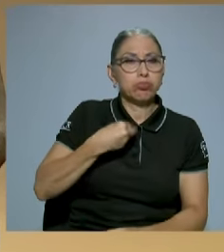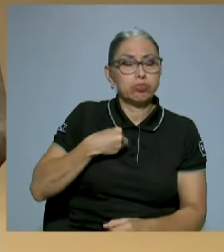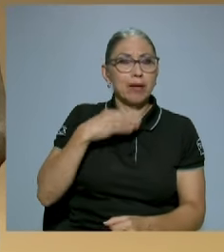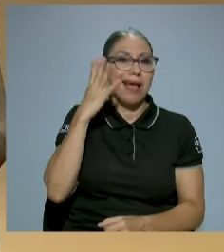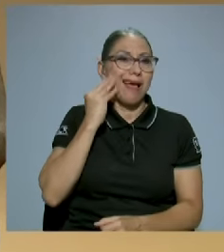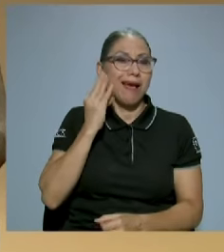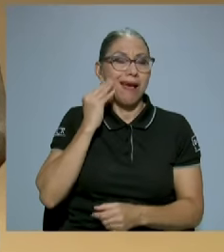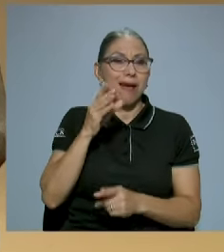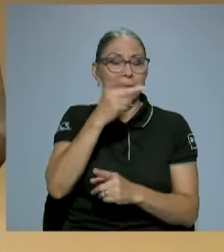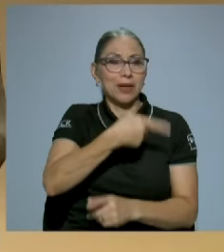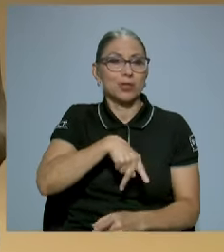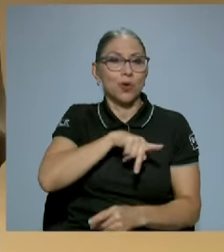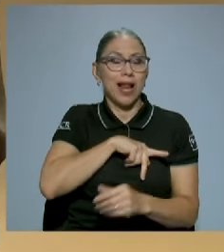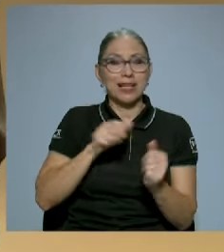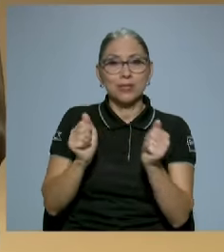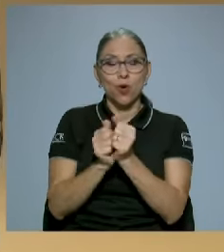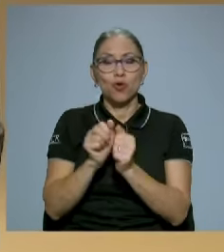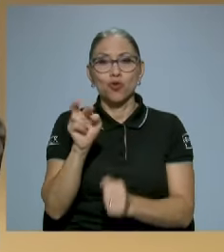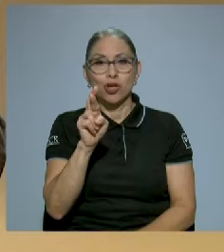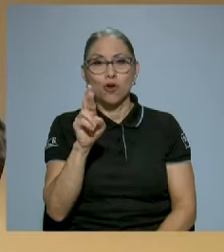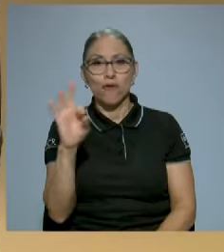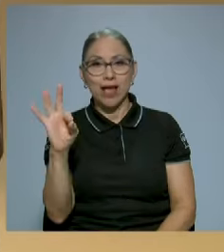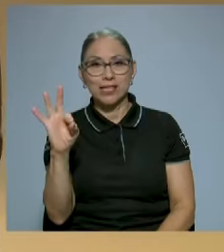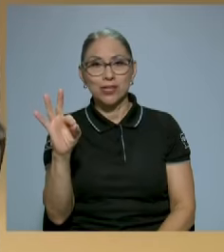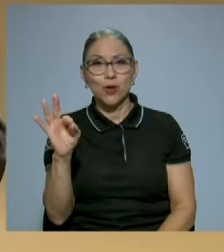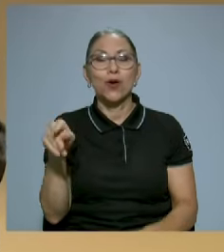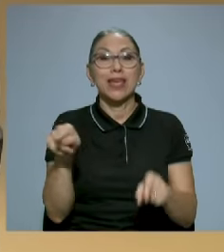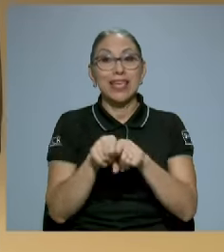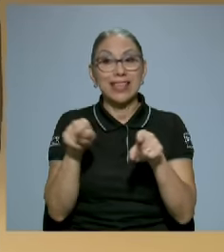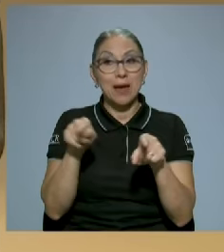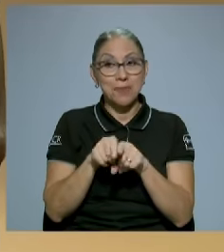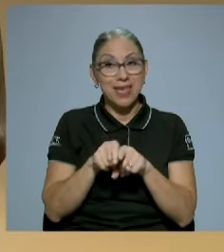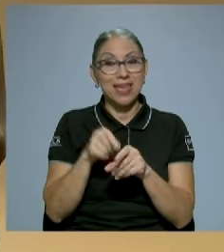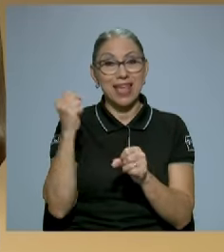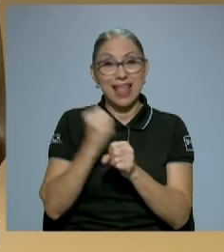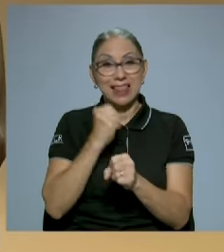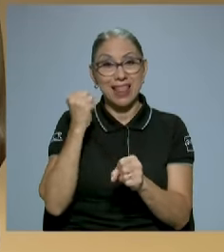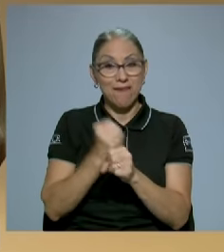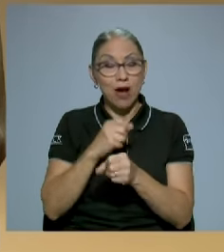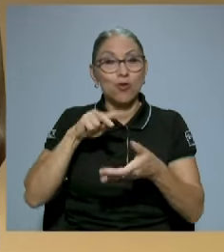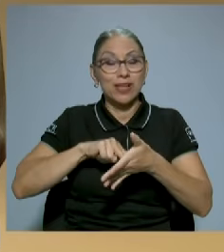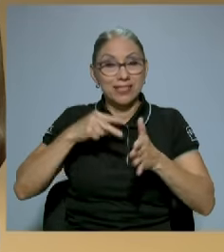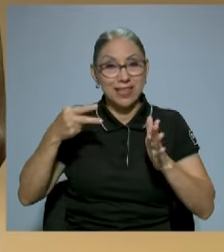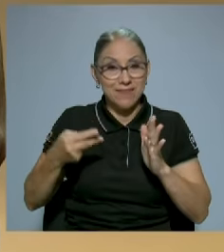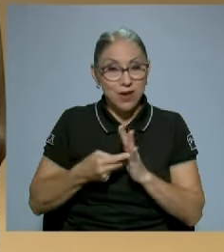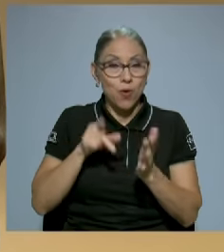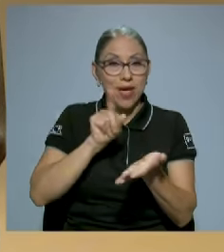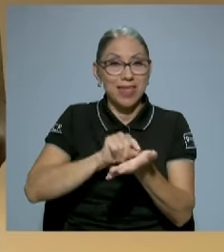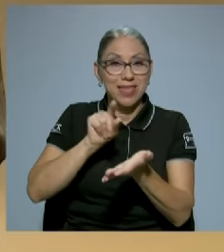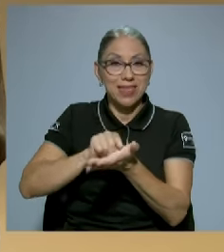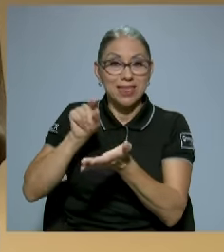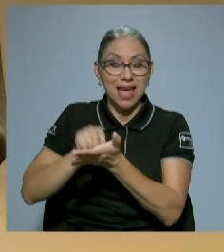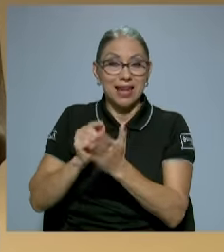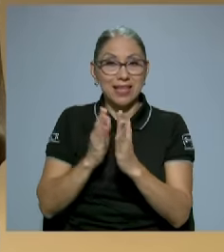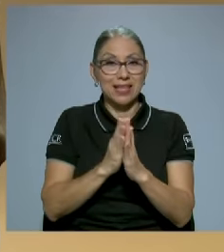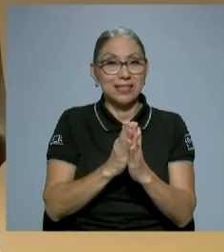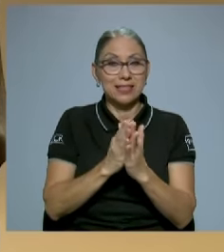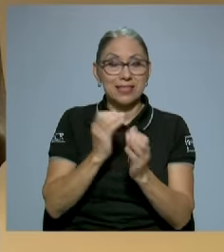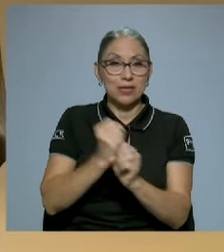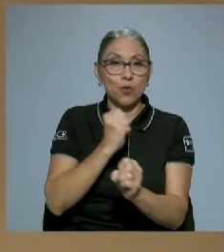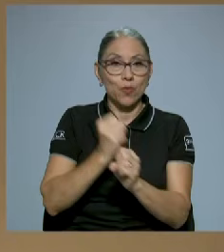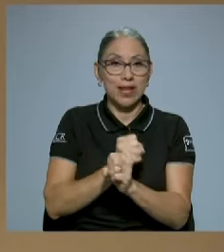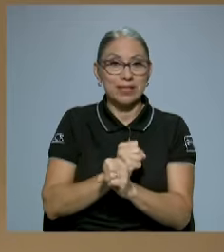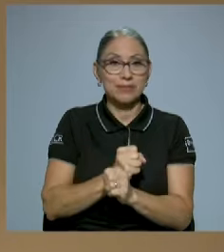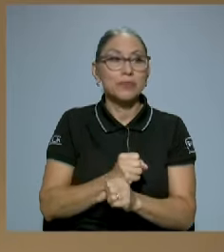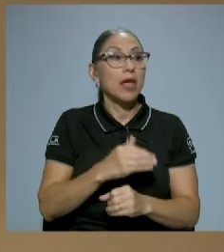con Rodrigo Facio y el trabajo que le involucró el editar esas obras. Regresamos,